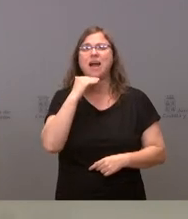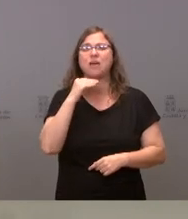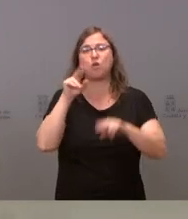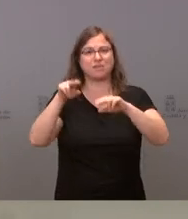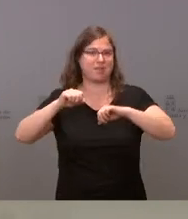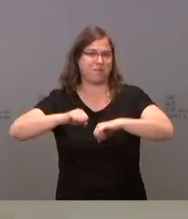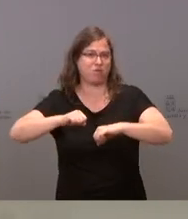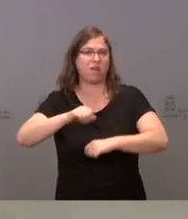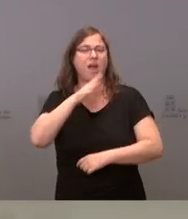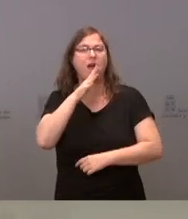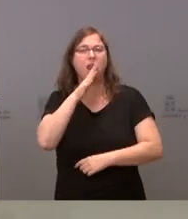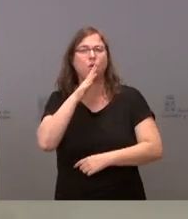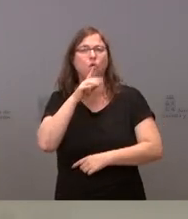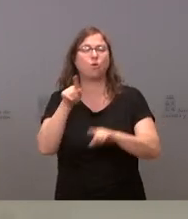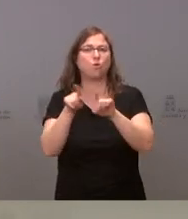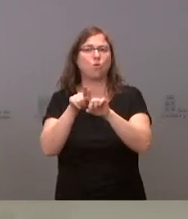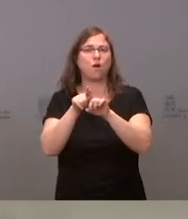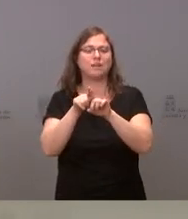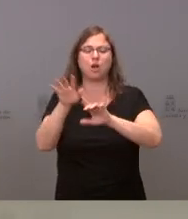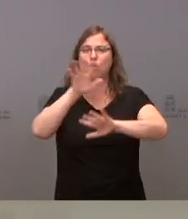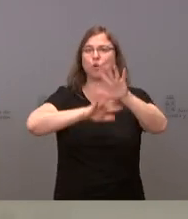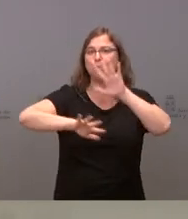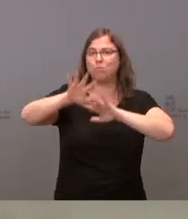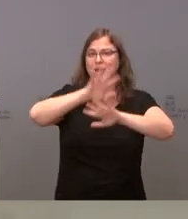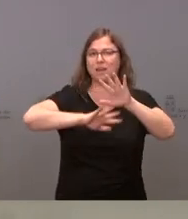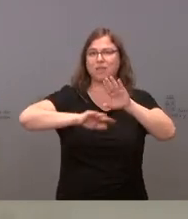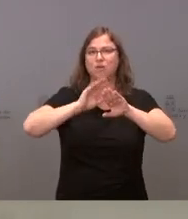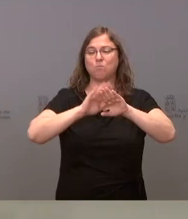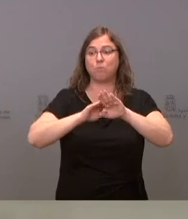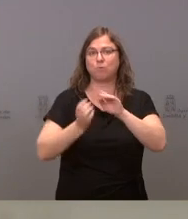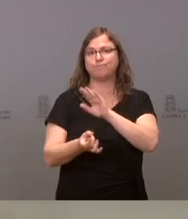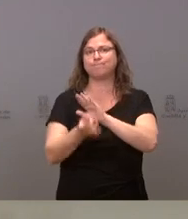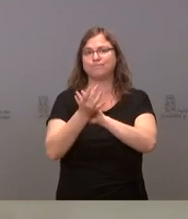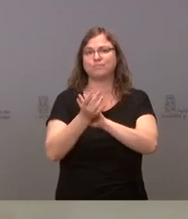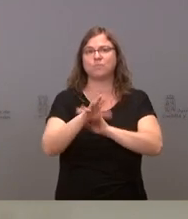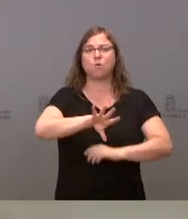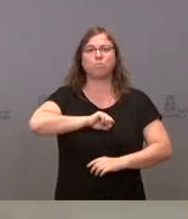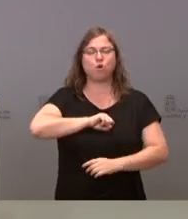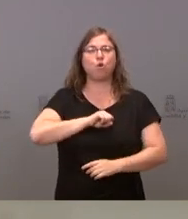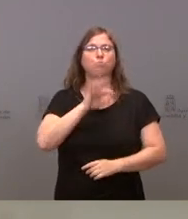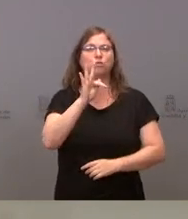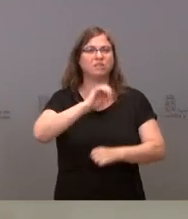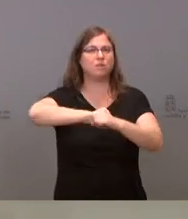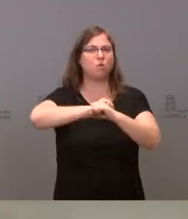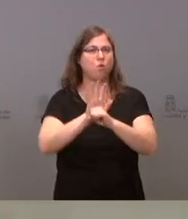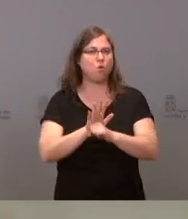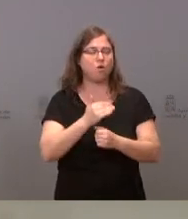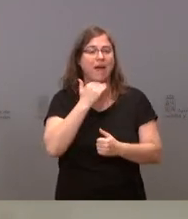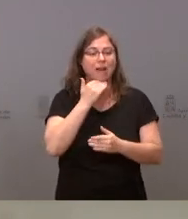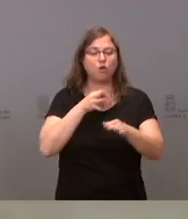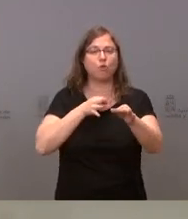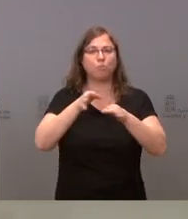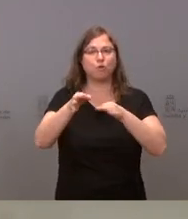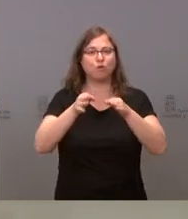complicación con los nuevos positivos que se han dado en las residencias, si hay un protocolo para los